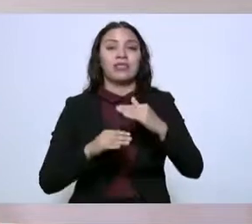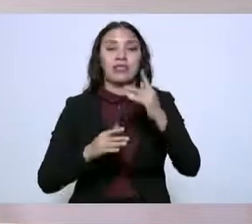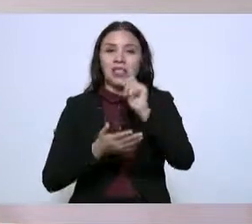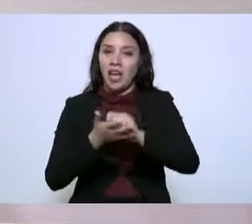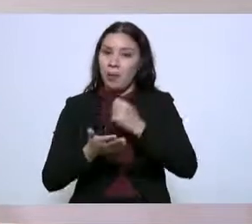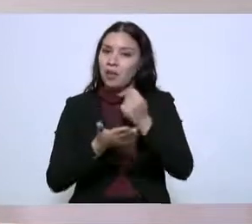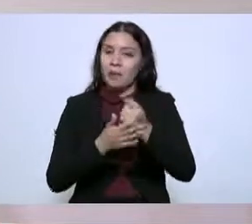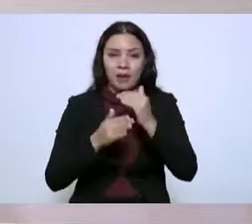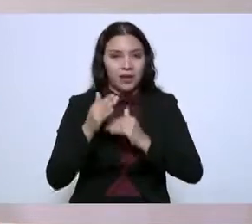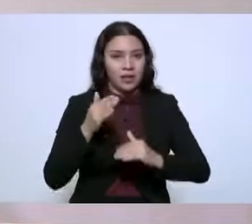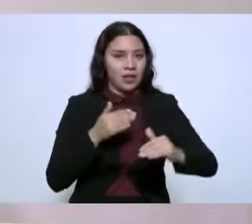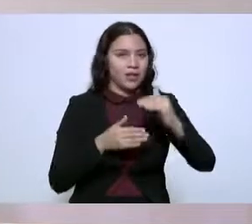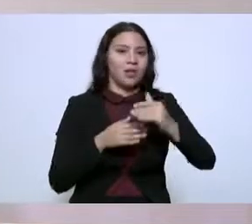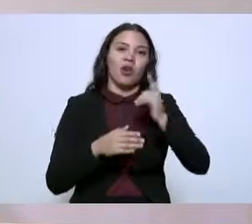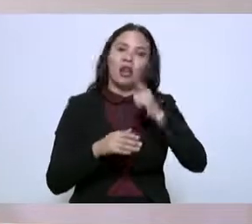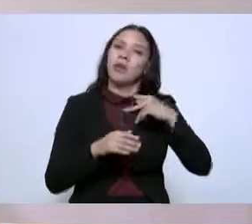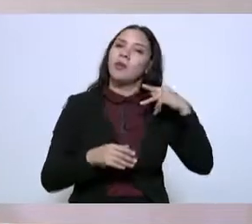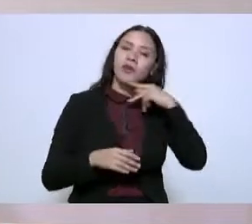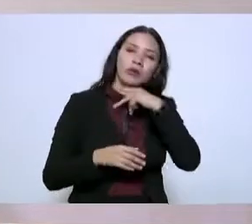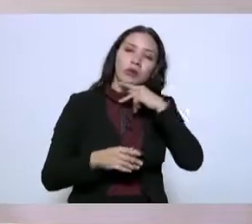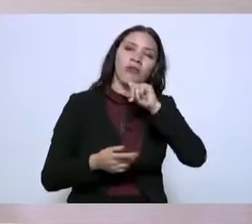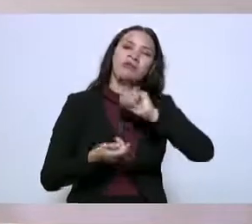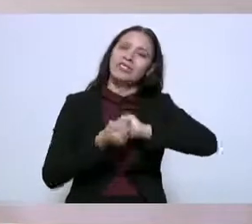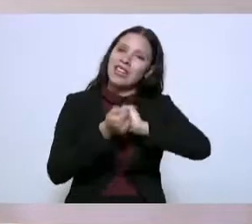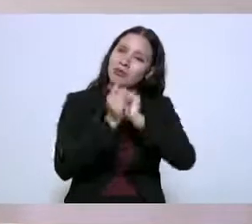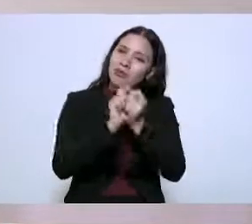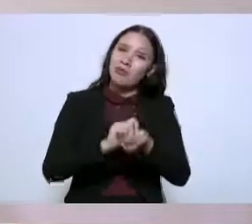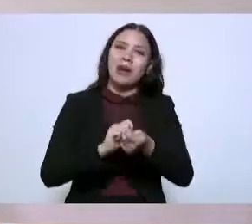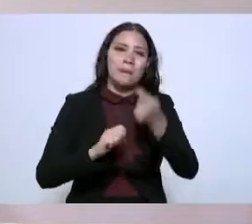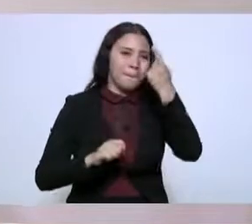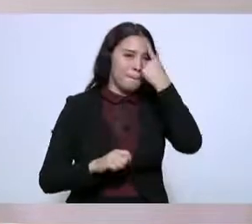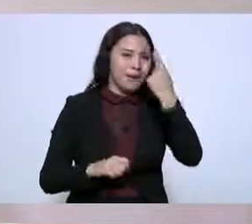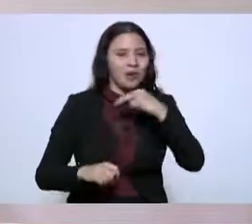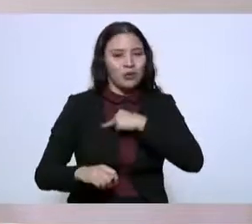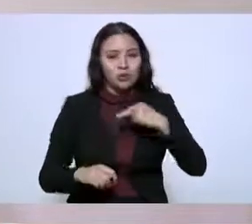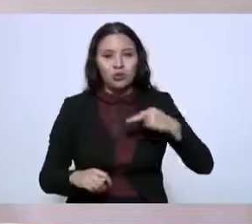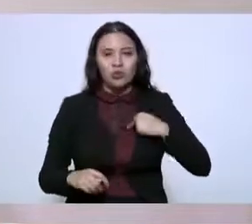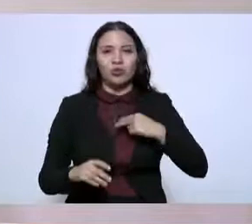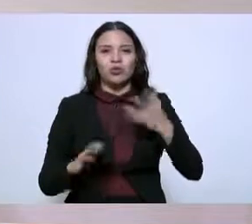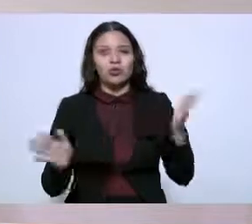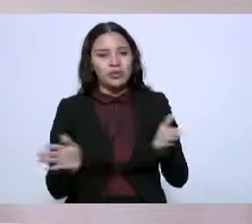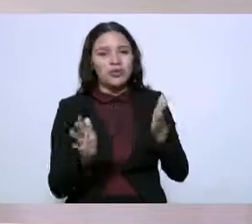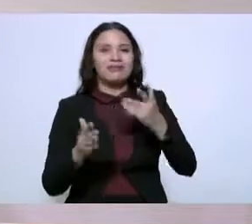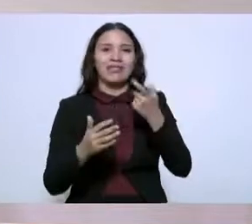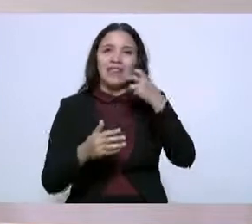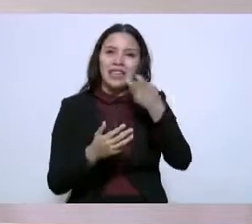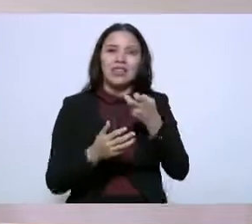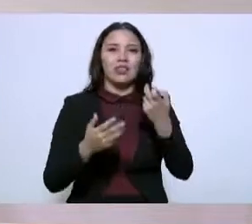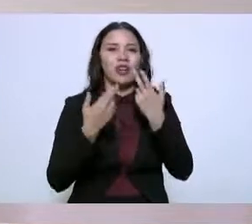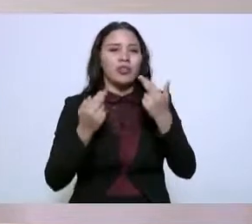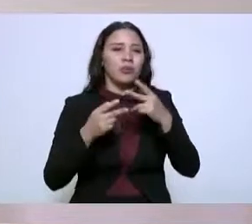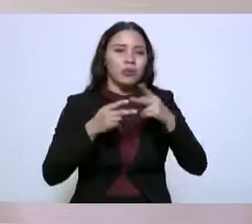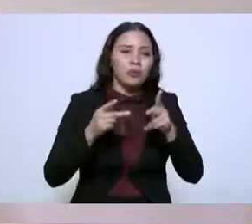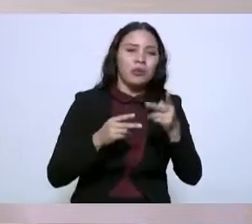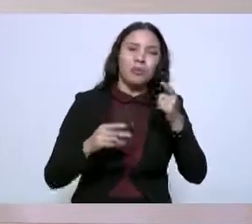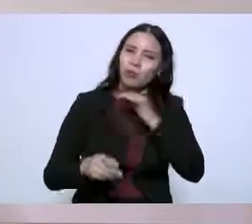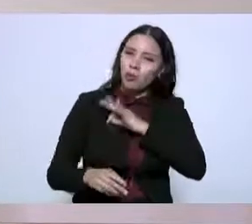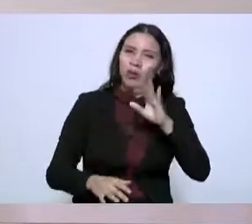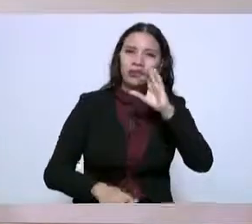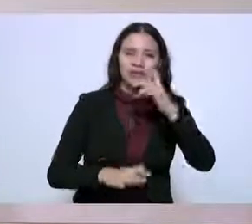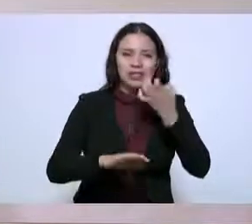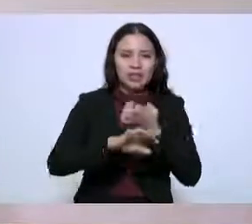tenemos una situación de transformación y eso es lo que queremos, darle un valor agregado a lo que nos brinda estas capacidades en el Estado.